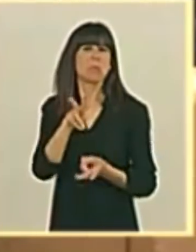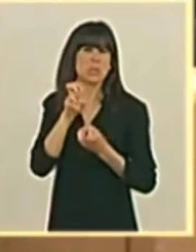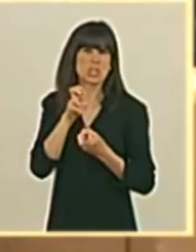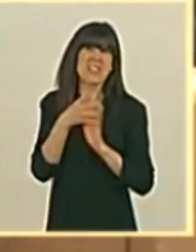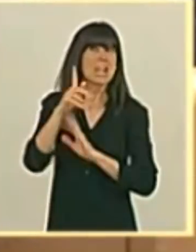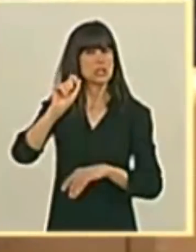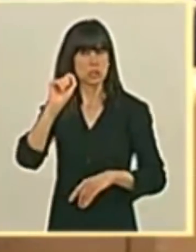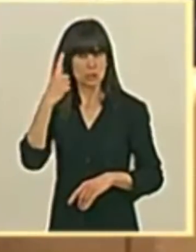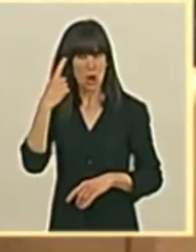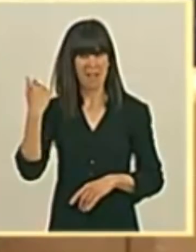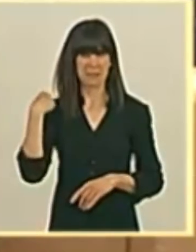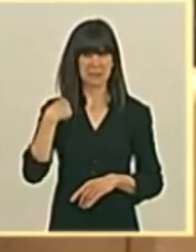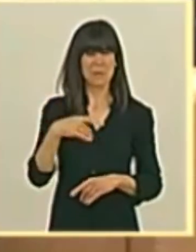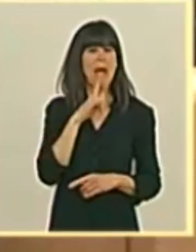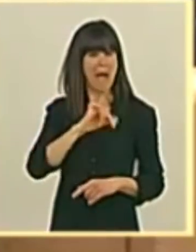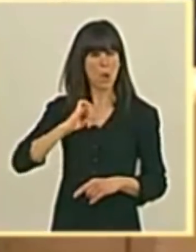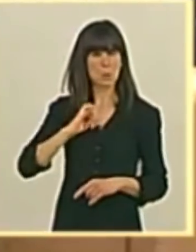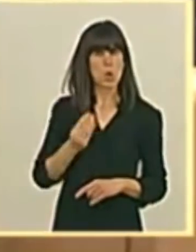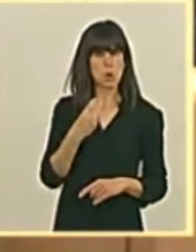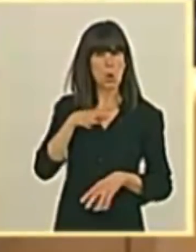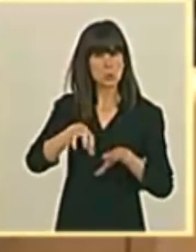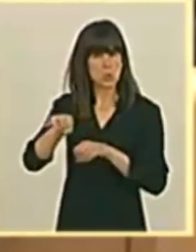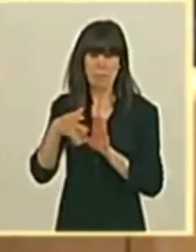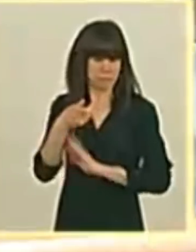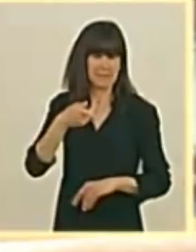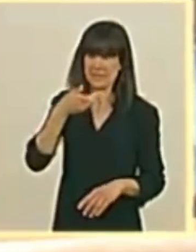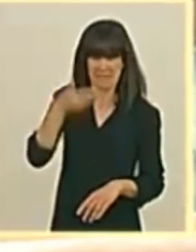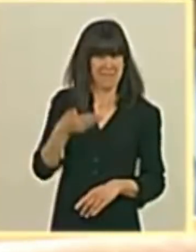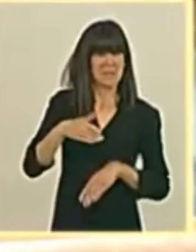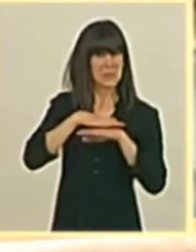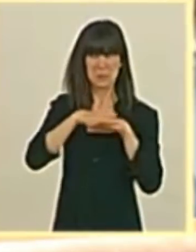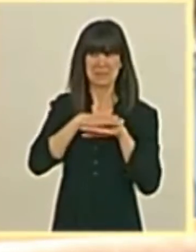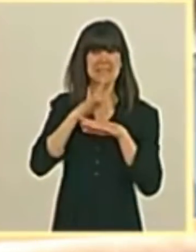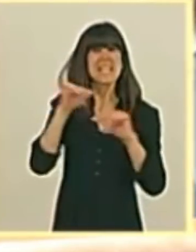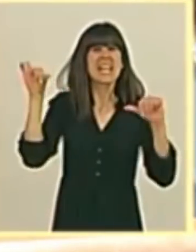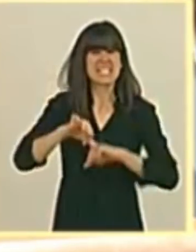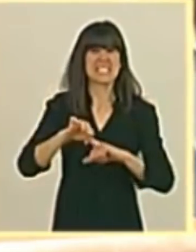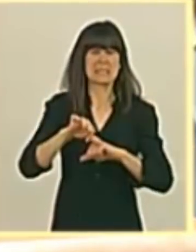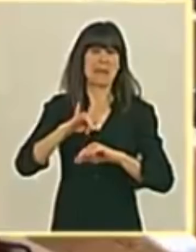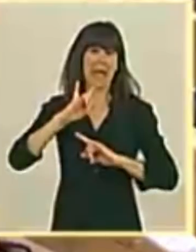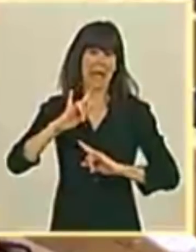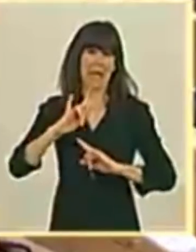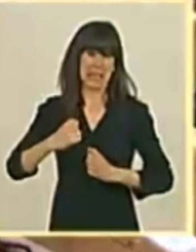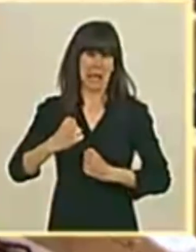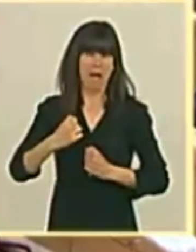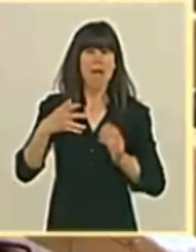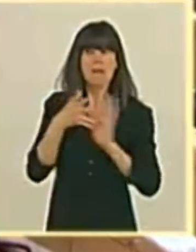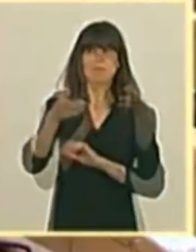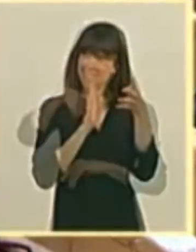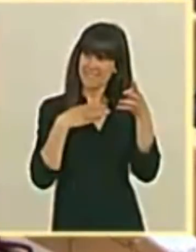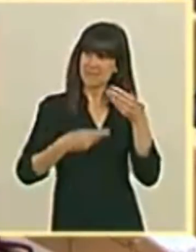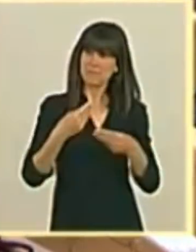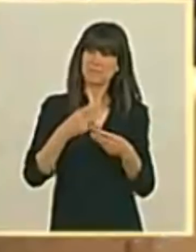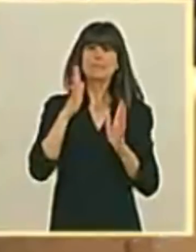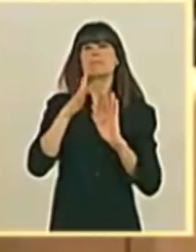que cercenó el desarrollo de autoconsumo, que es fundamental, señoría, en esta crisis energética que estamos viviendo. Esto es lo que ustedes hicieron.